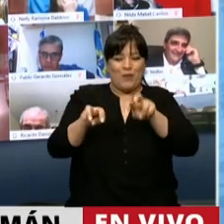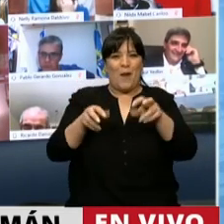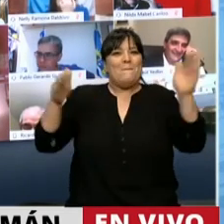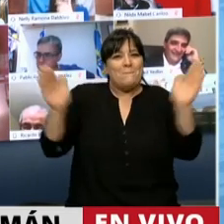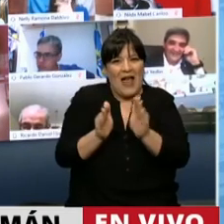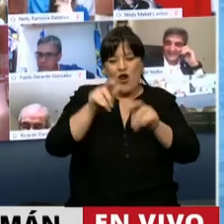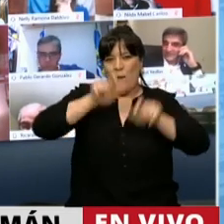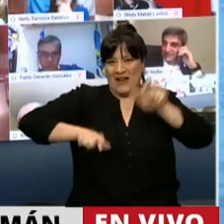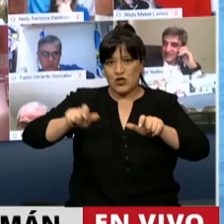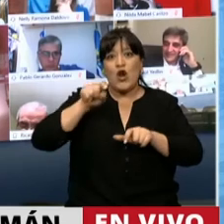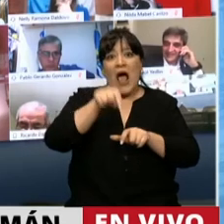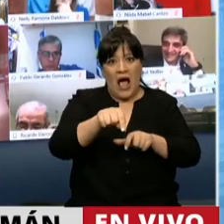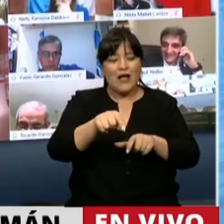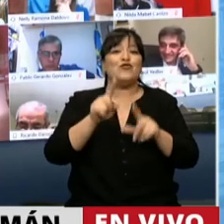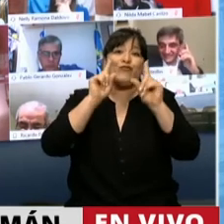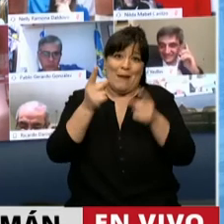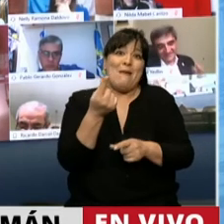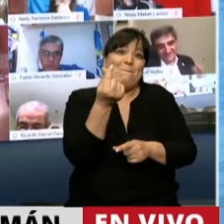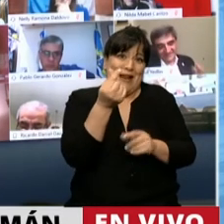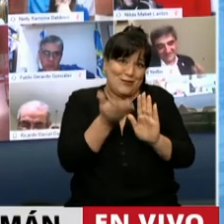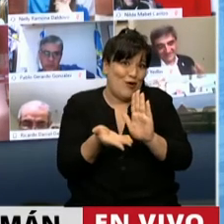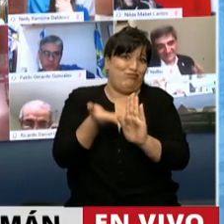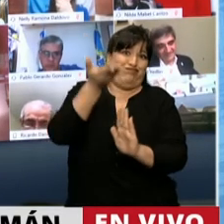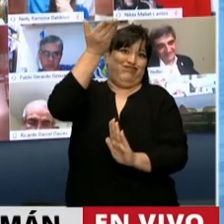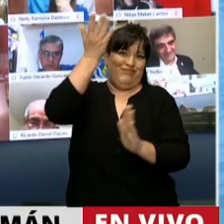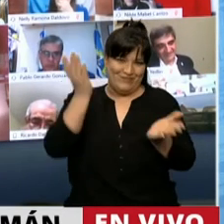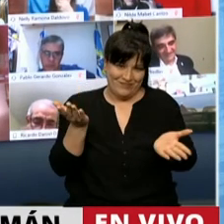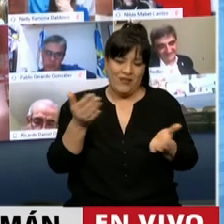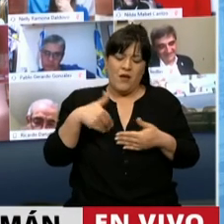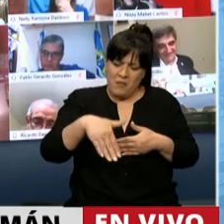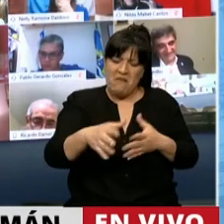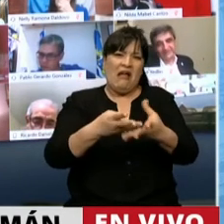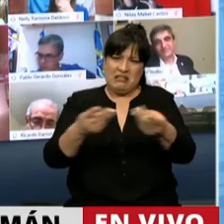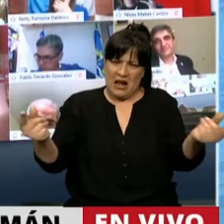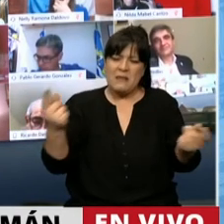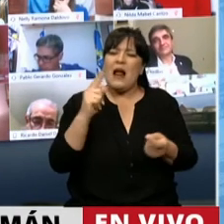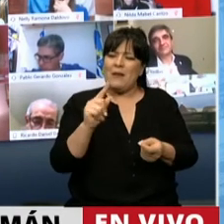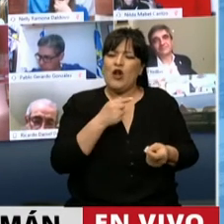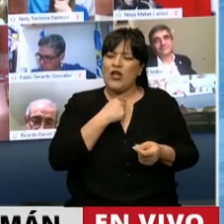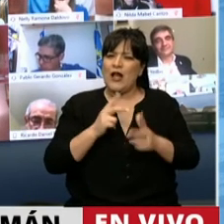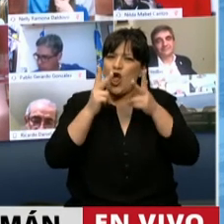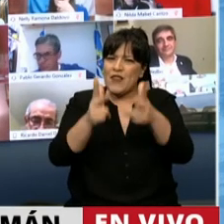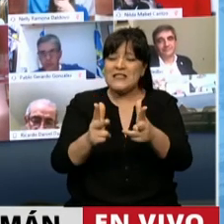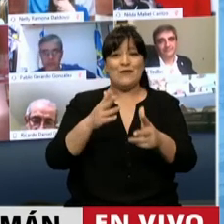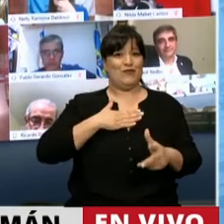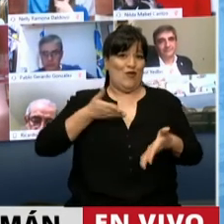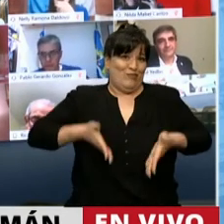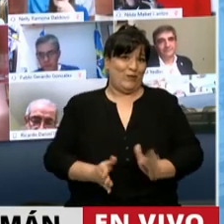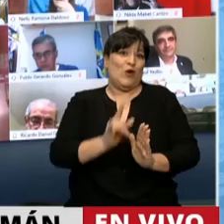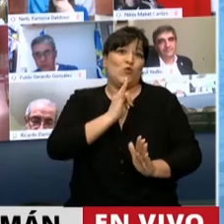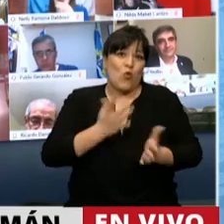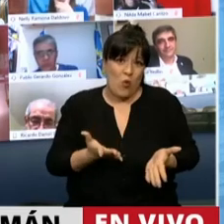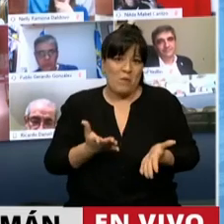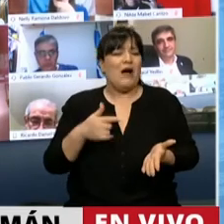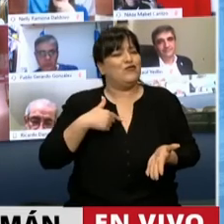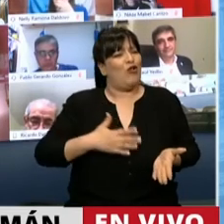ha llevado un mayor costo. Así que, para finalizar, solamente quiero decir, señor Presidente, que, como tucumanas, recibo con